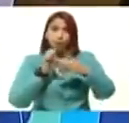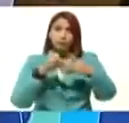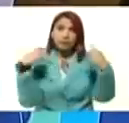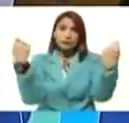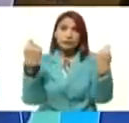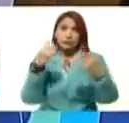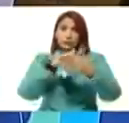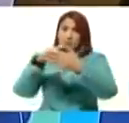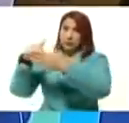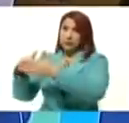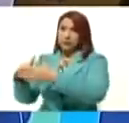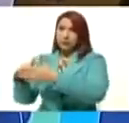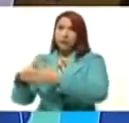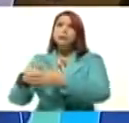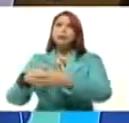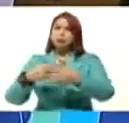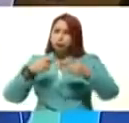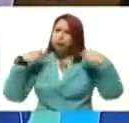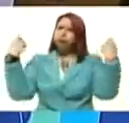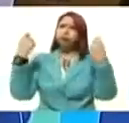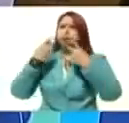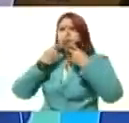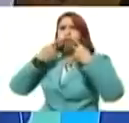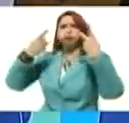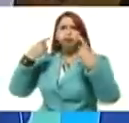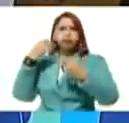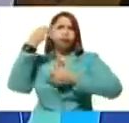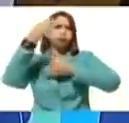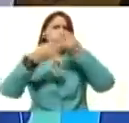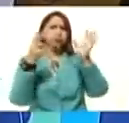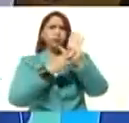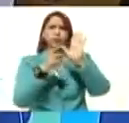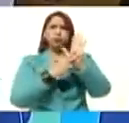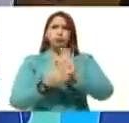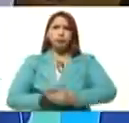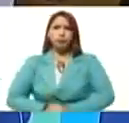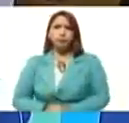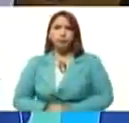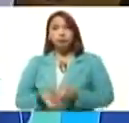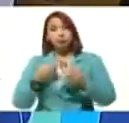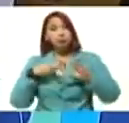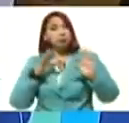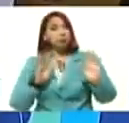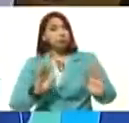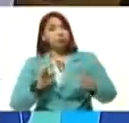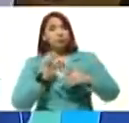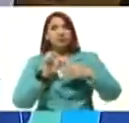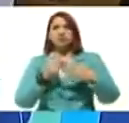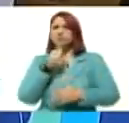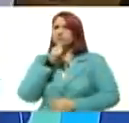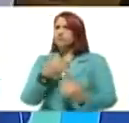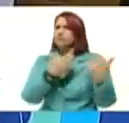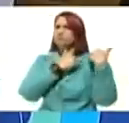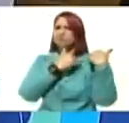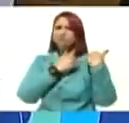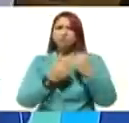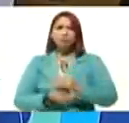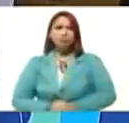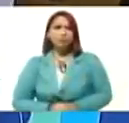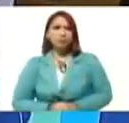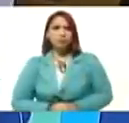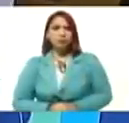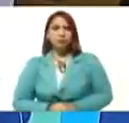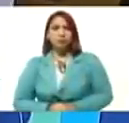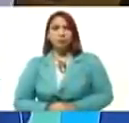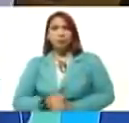campaña electoral, de llevar la verdad, de explicar la verdad. Bueno, esa estrategia para la campaña electoral, el jefe va